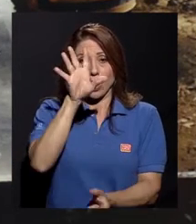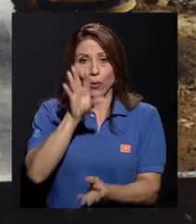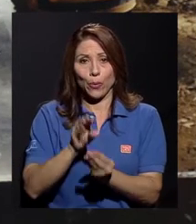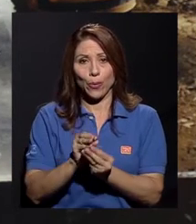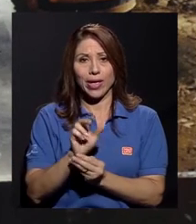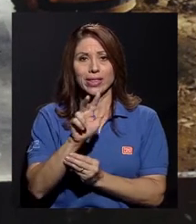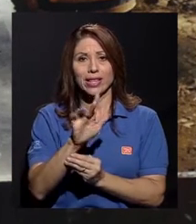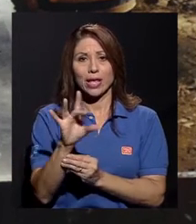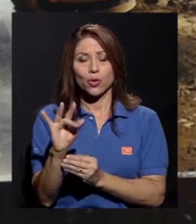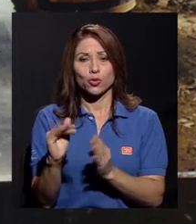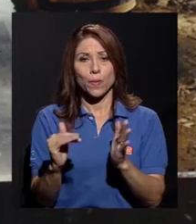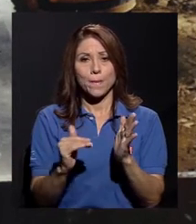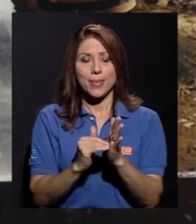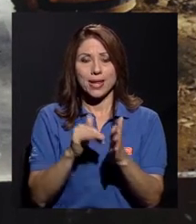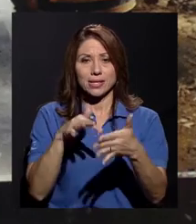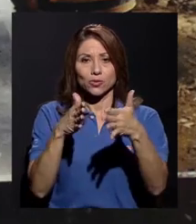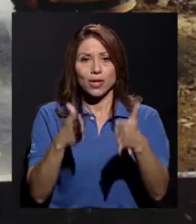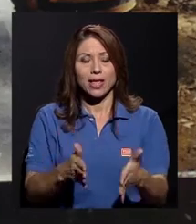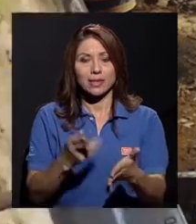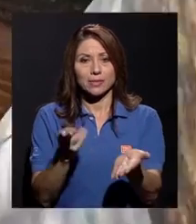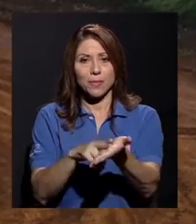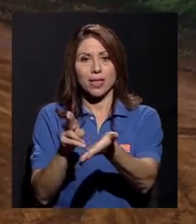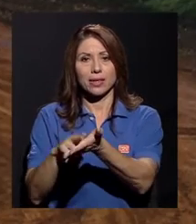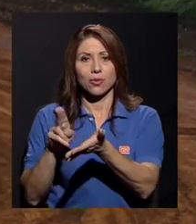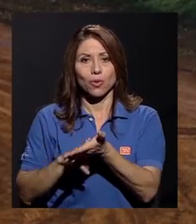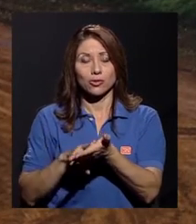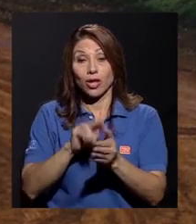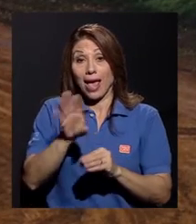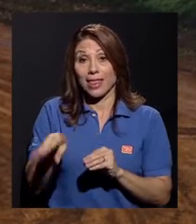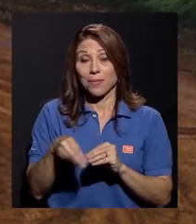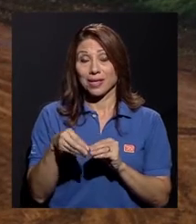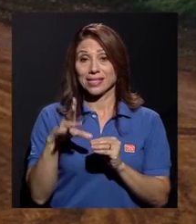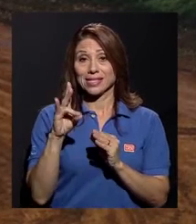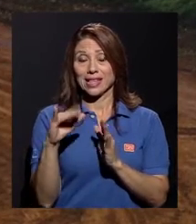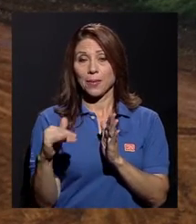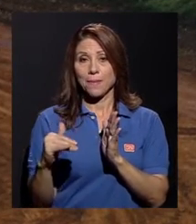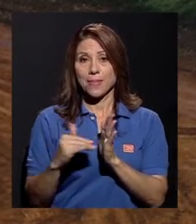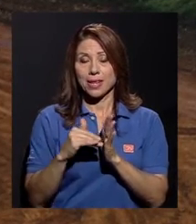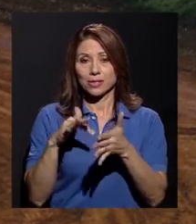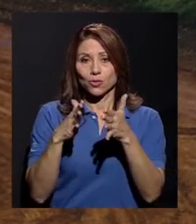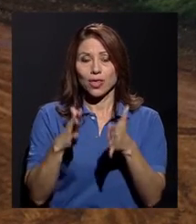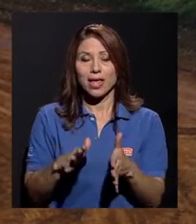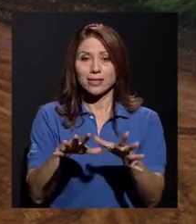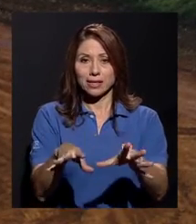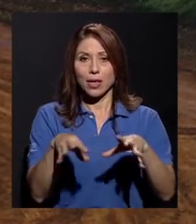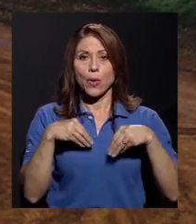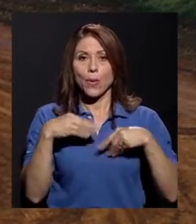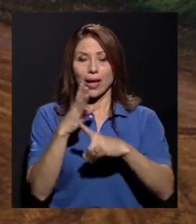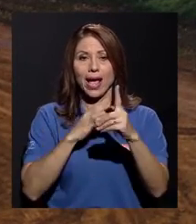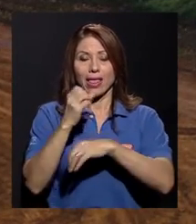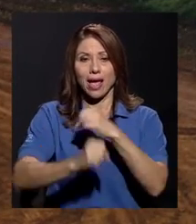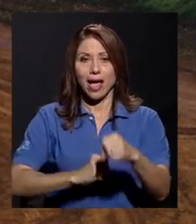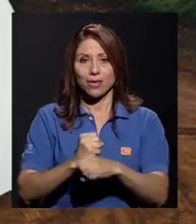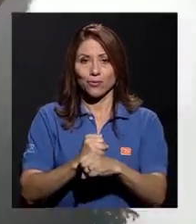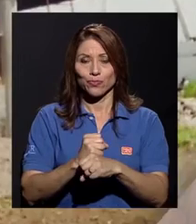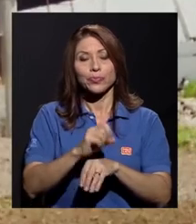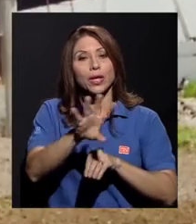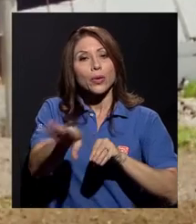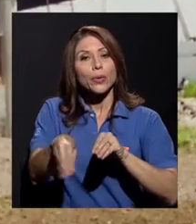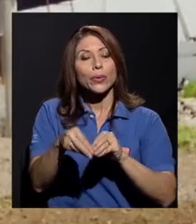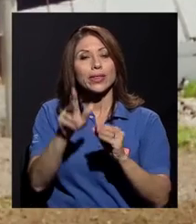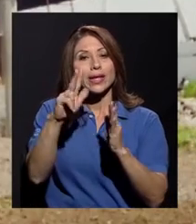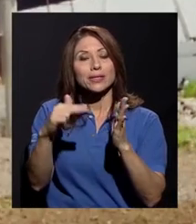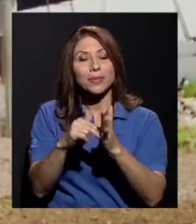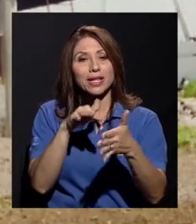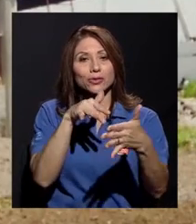estudiantes matriculados, además de los 7,000 estudiantes admitidos cada año, a esto se suman los 3,000 estudiantes